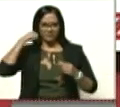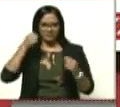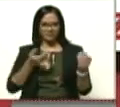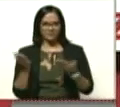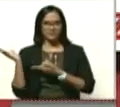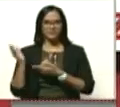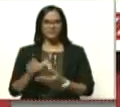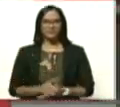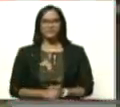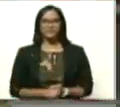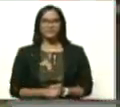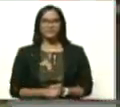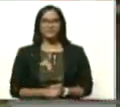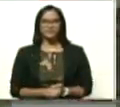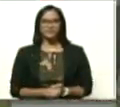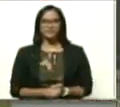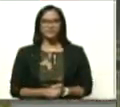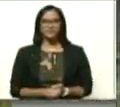nada.